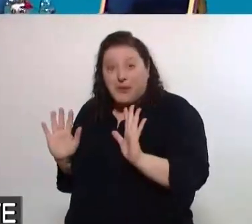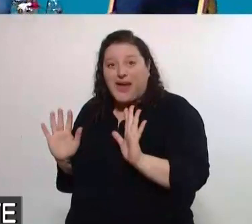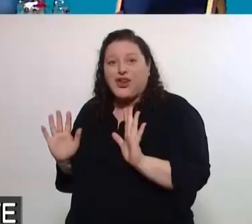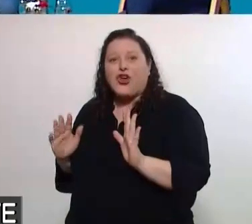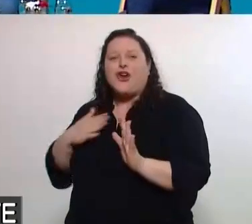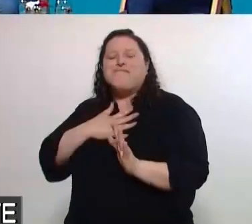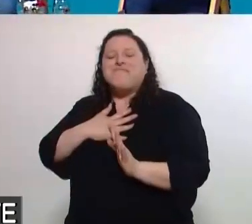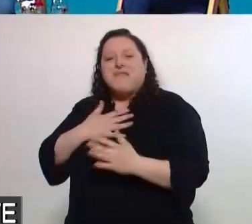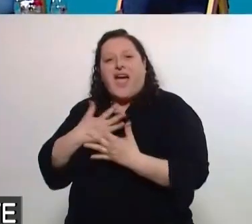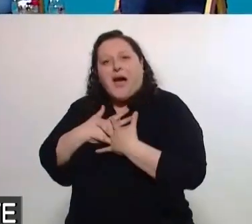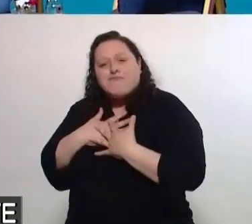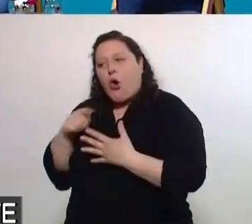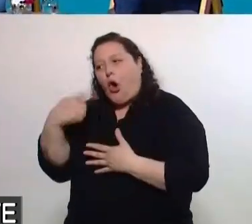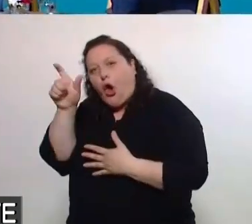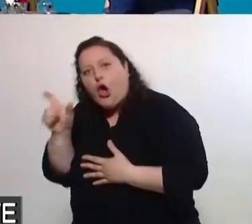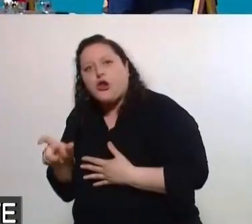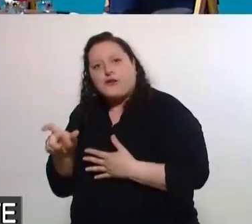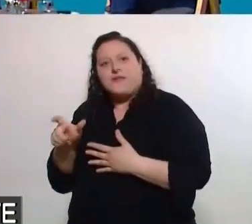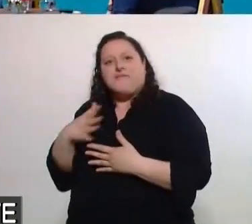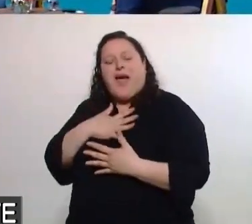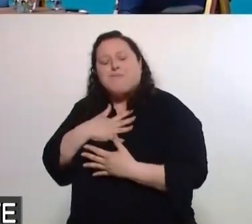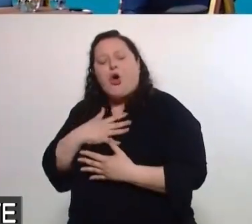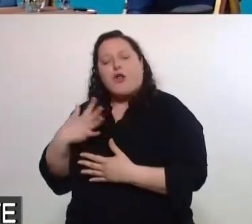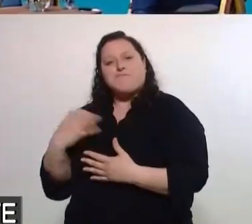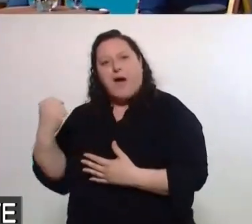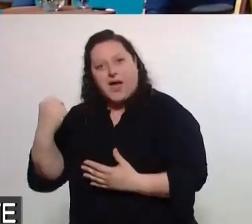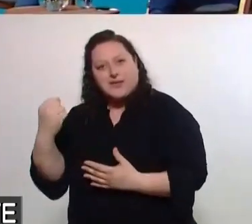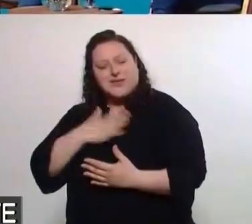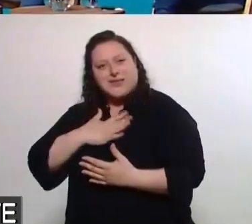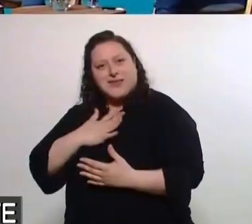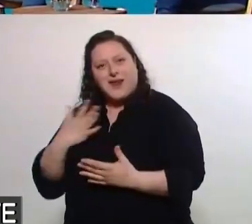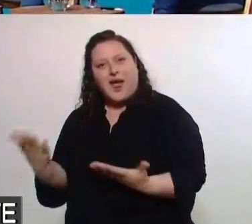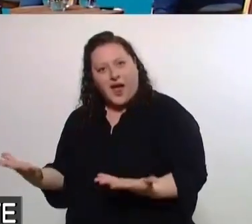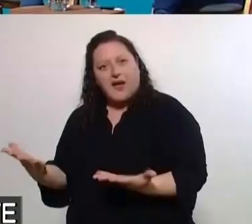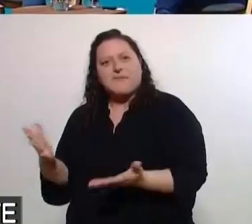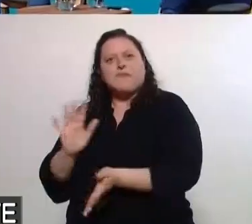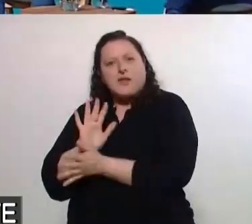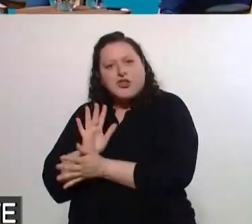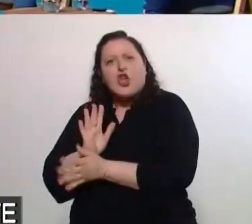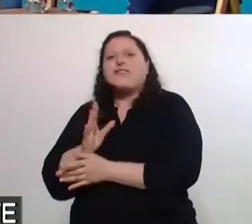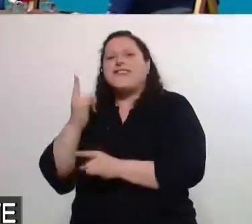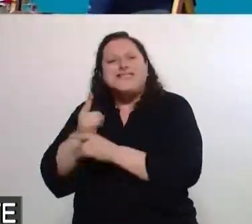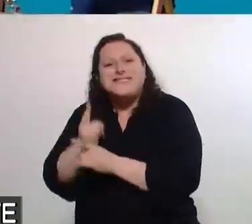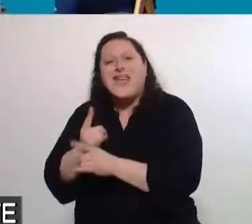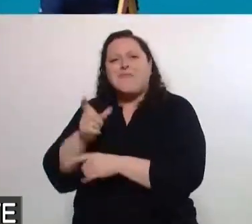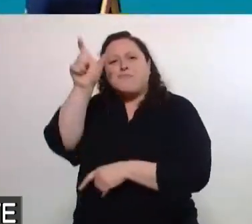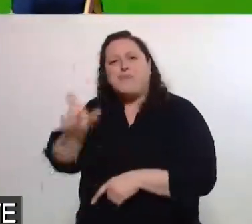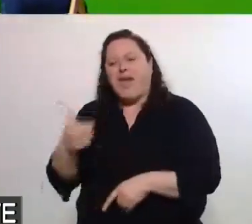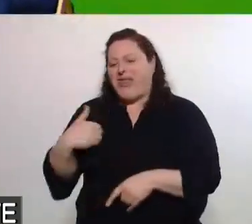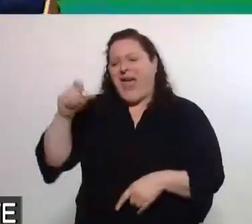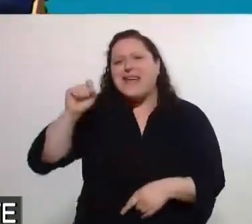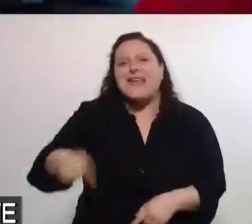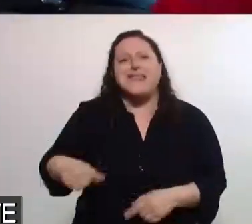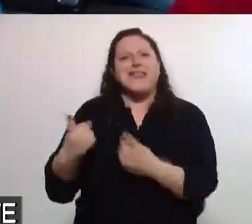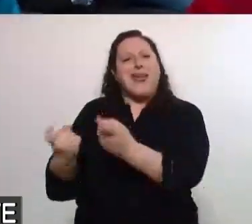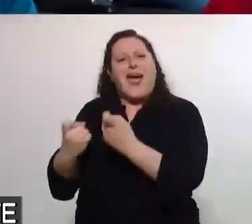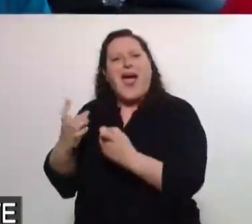el amor por el otro y el amor por nuestra patria. Cada vez que haya un argentino que